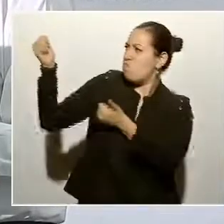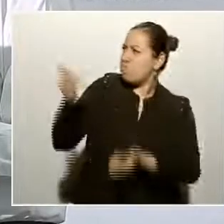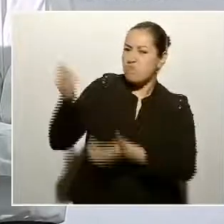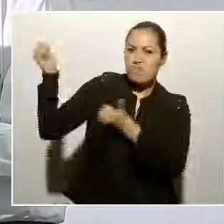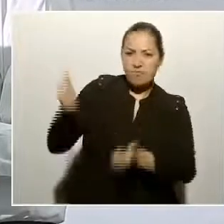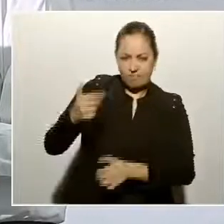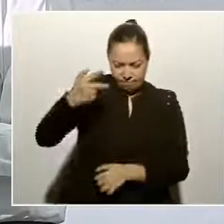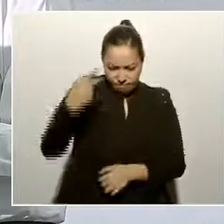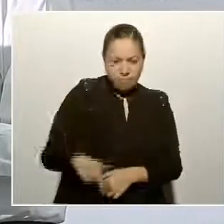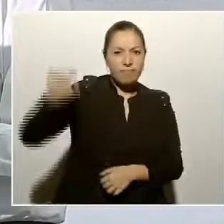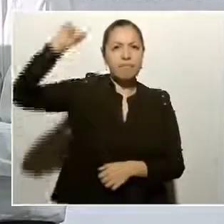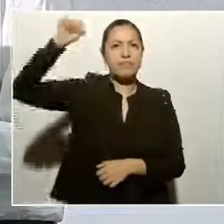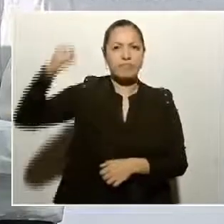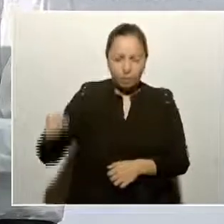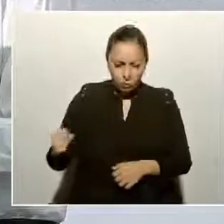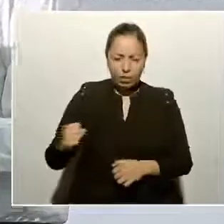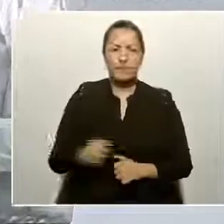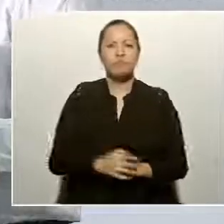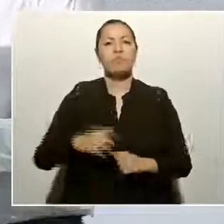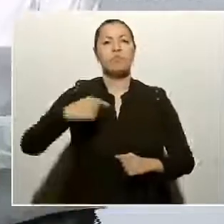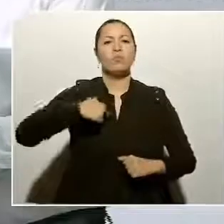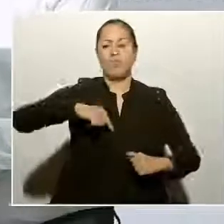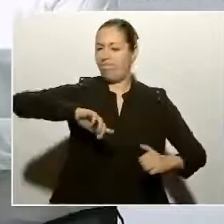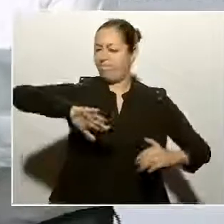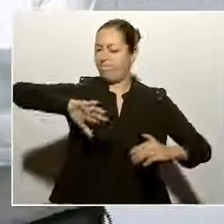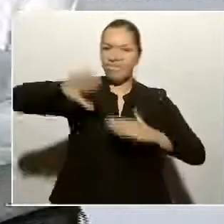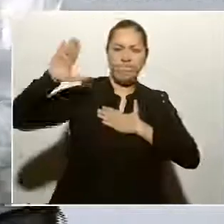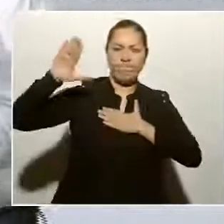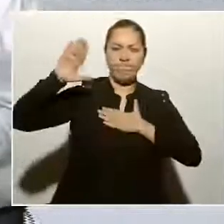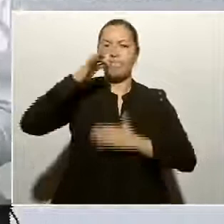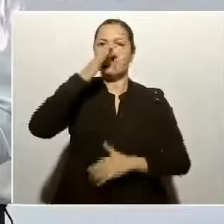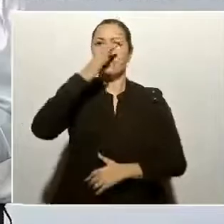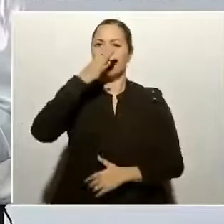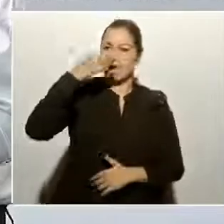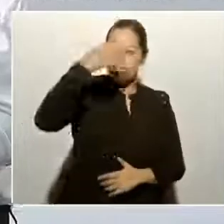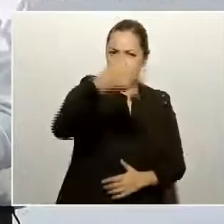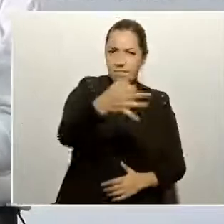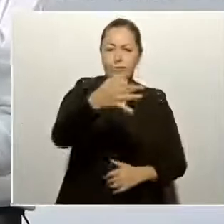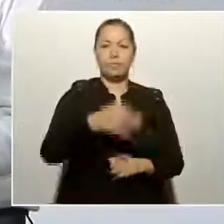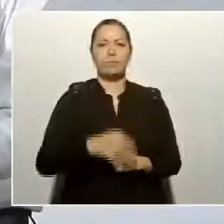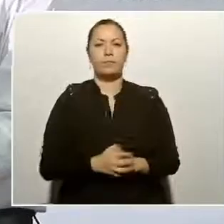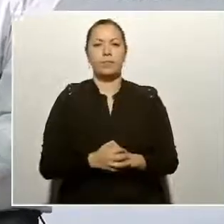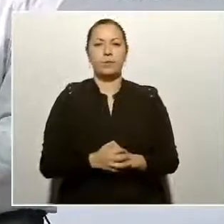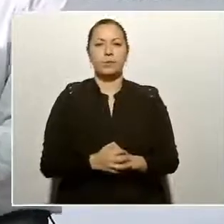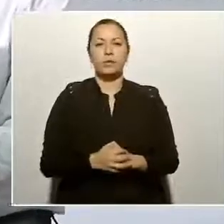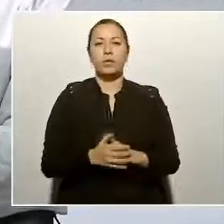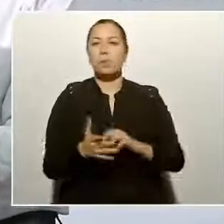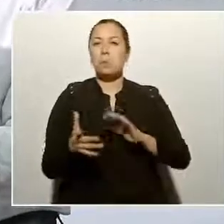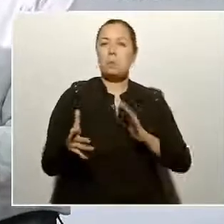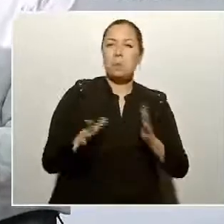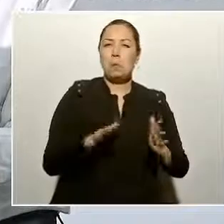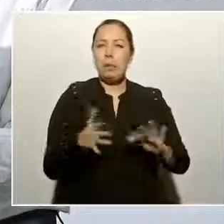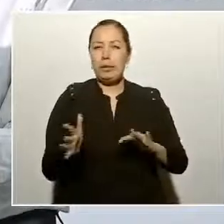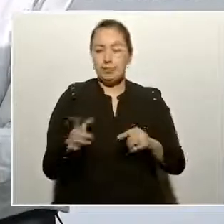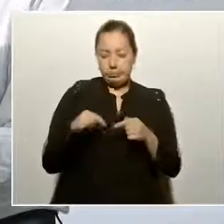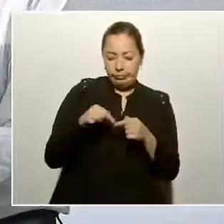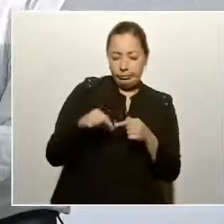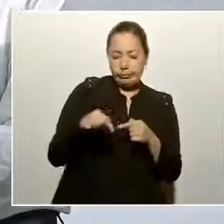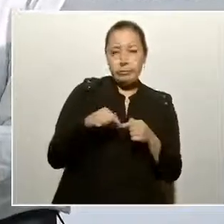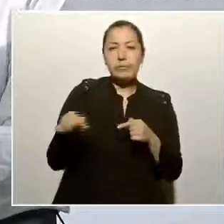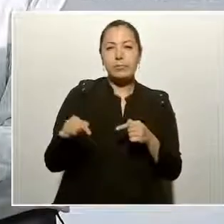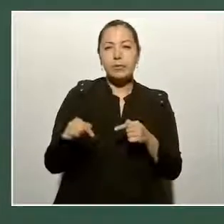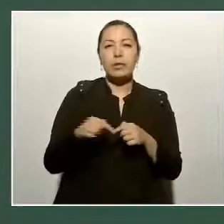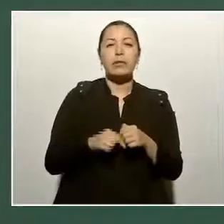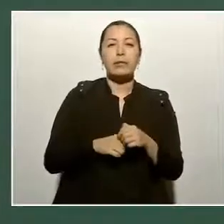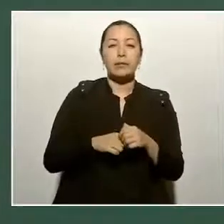hago el compromiso de que, a más tardar, a finales del mes